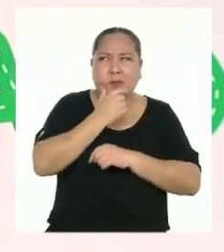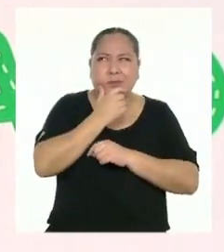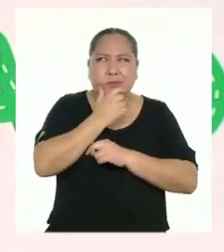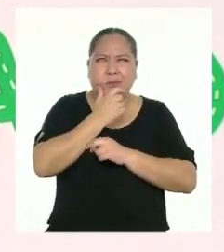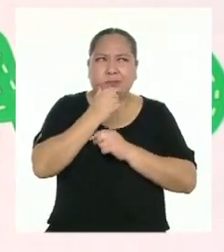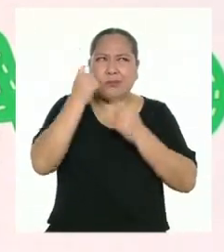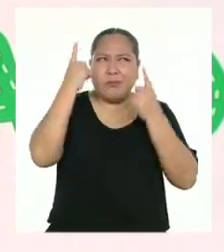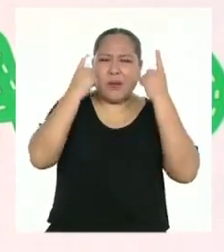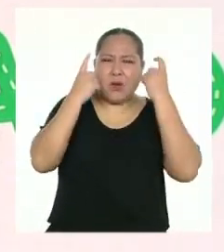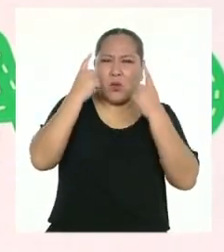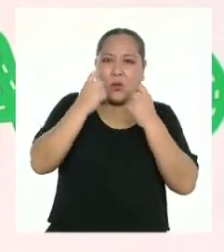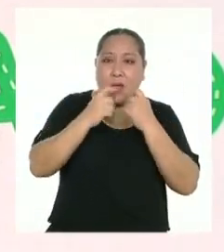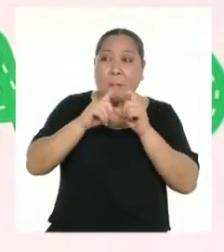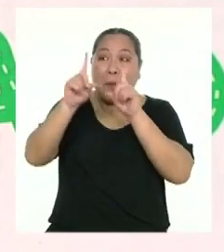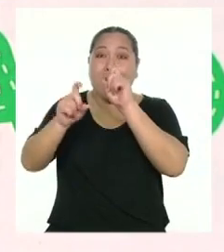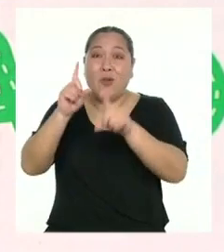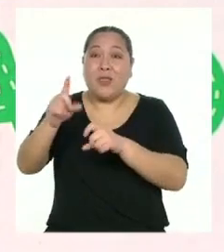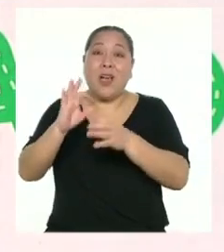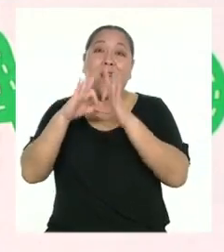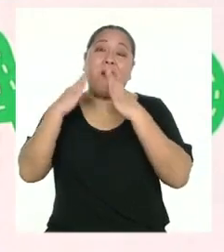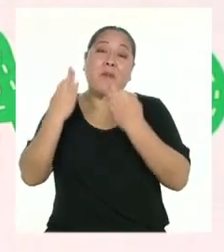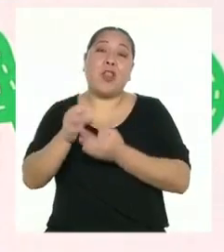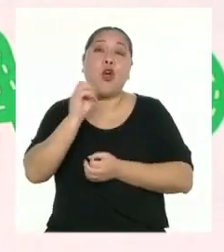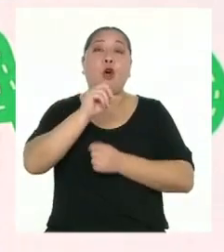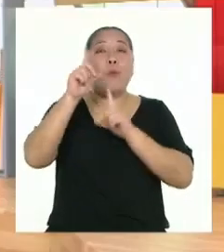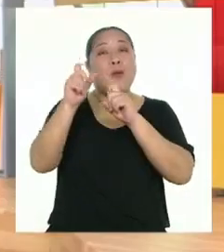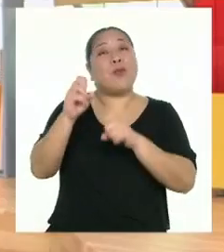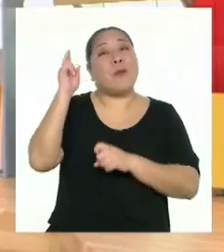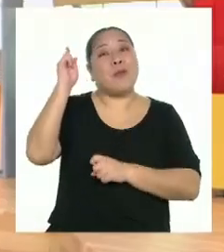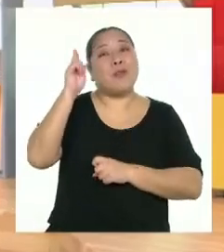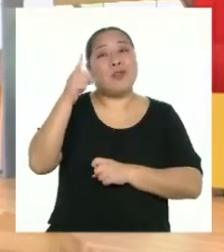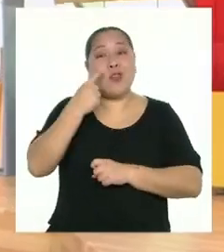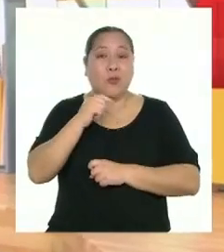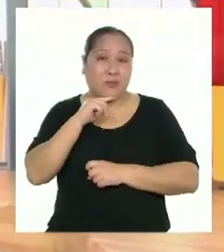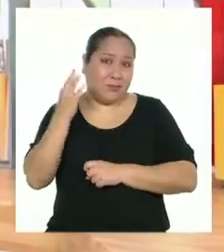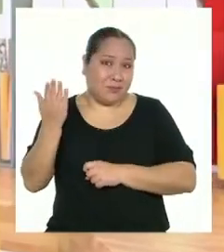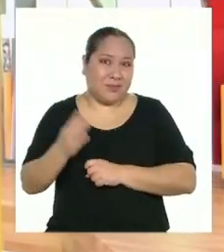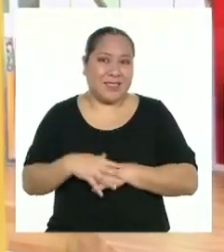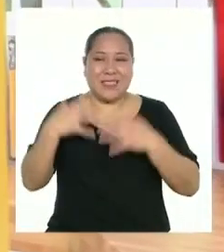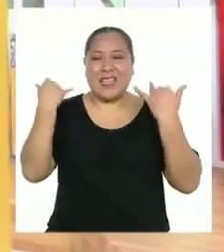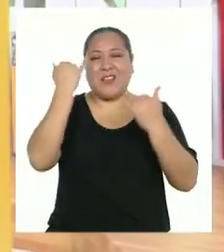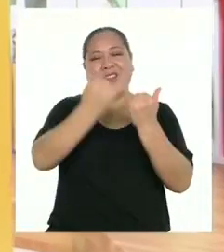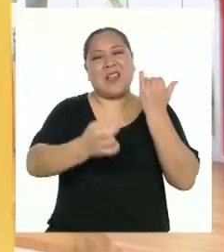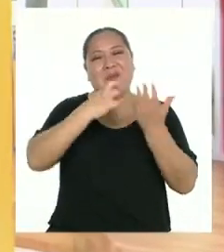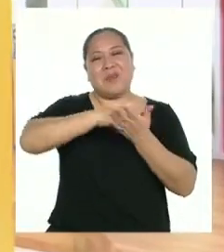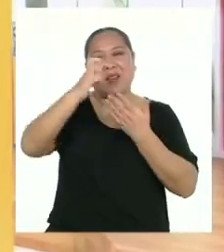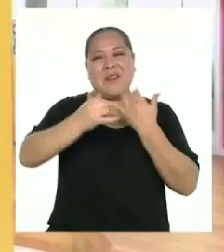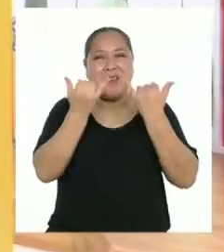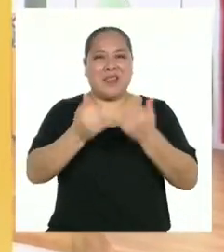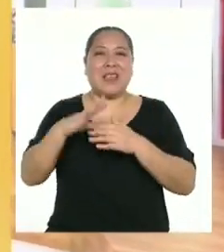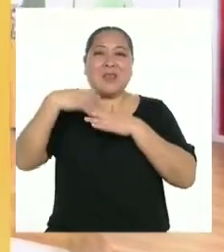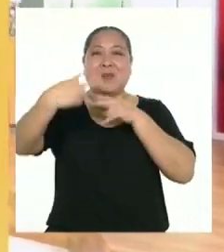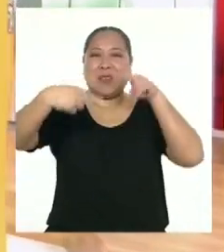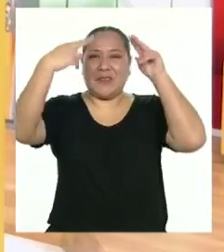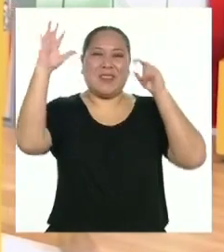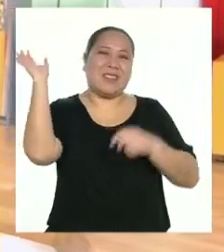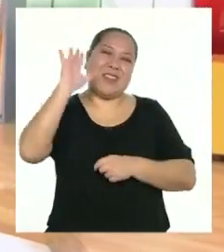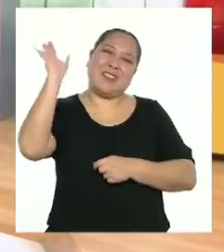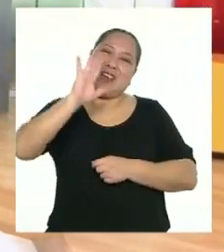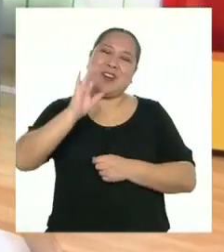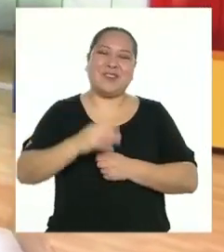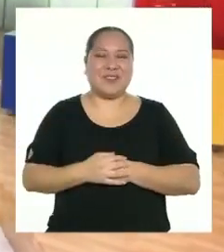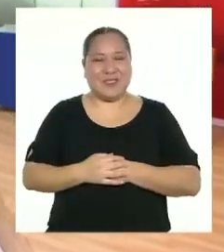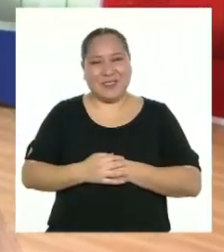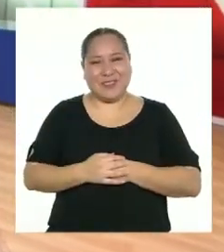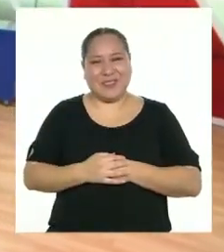familia o pregúntenle a su profesor o profesor. ¡Hemos llegado al final del programa de hoy! ¡Nos vemos pronto! ¡Chau, chau!